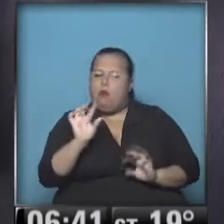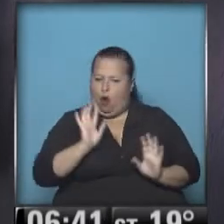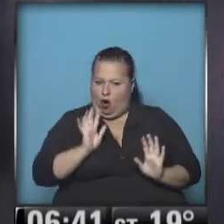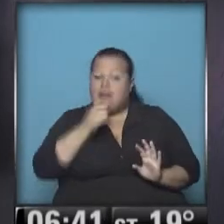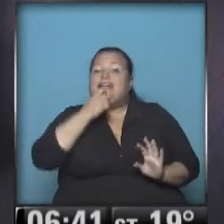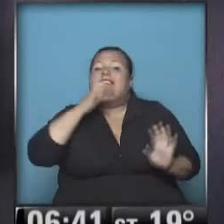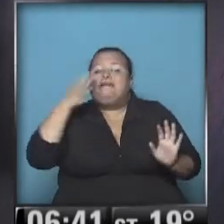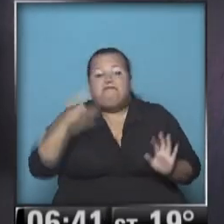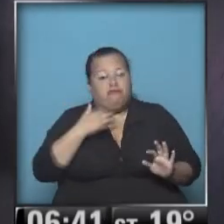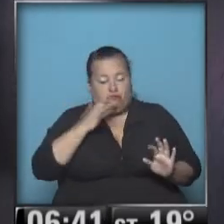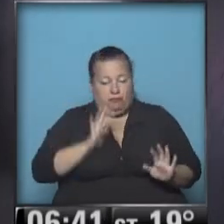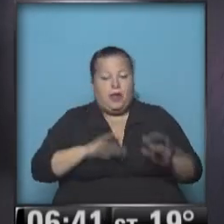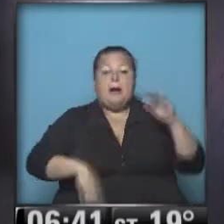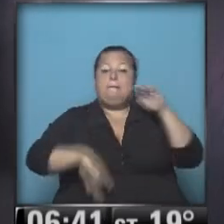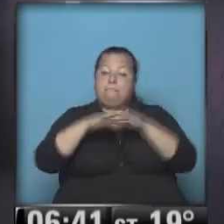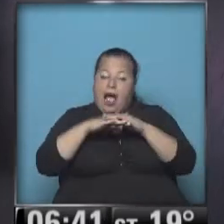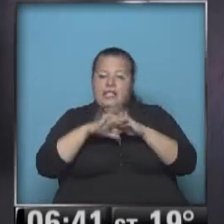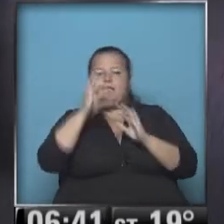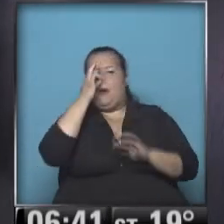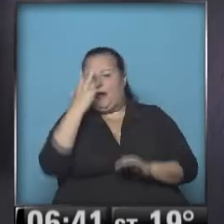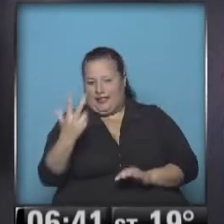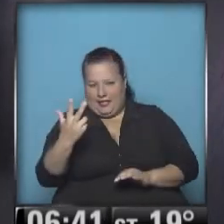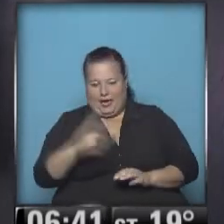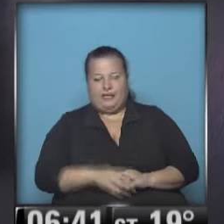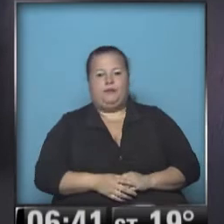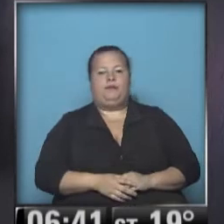se produce. La máxima del orden de los 23.